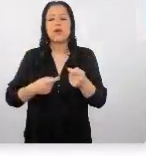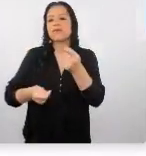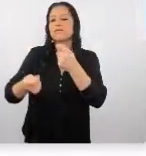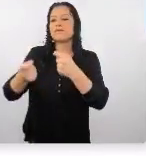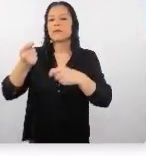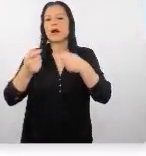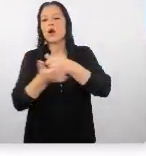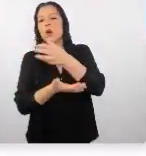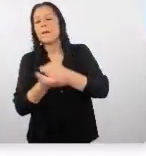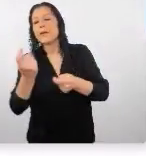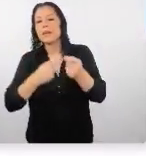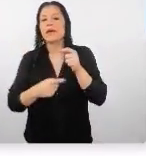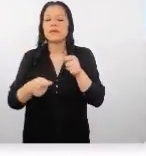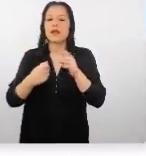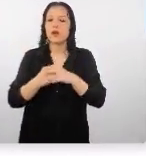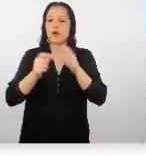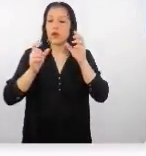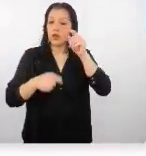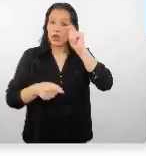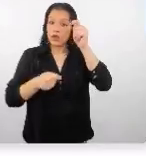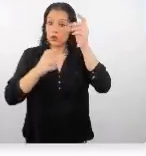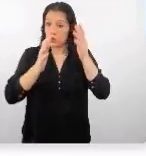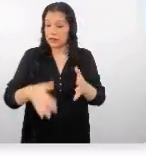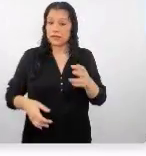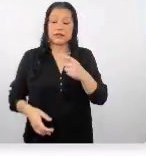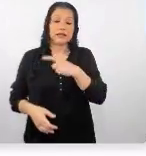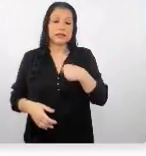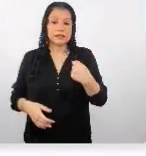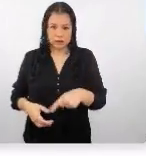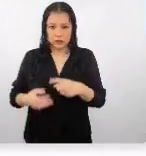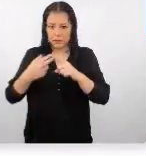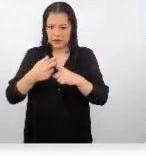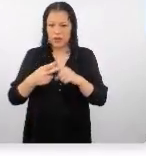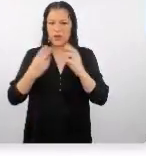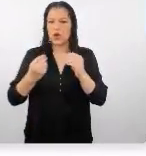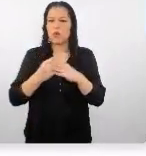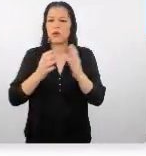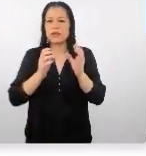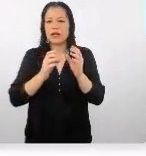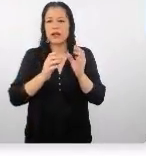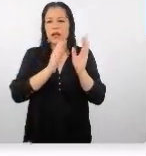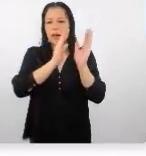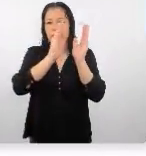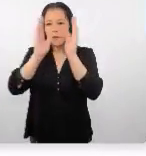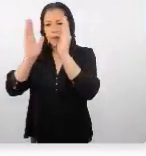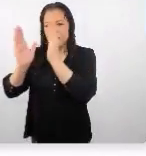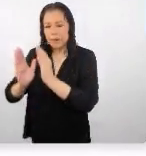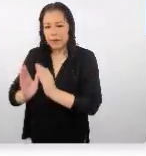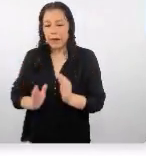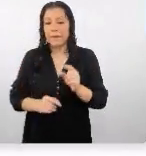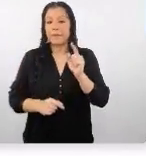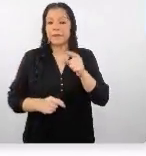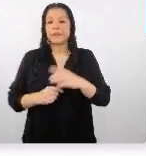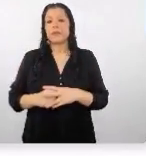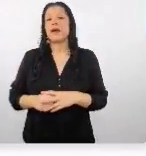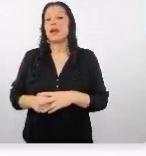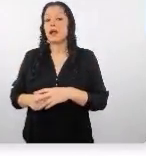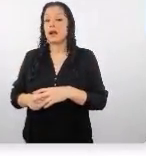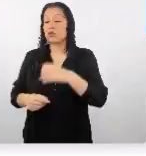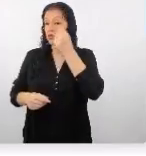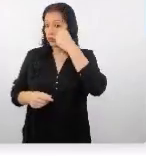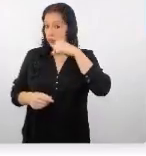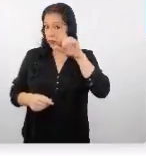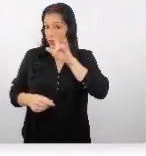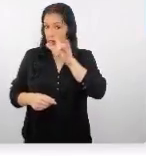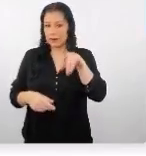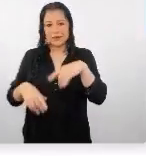con este mercado chino empezando de cómo es la cadena comercial bueno el mercado de viajes chino es un